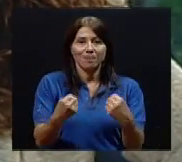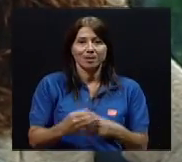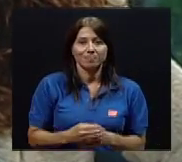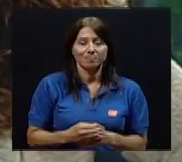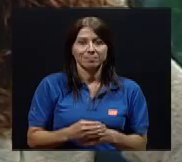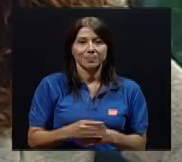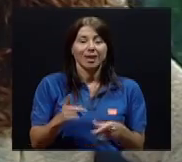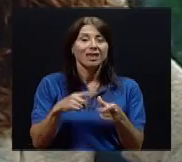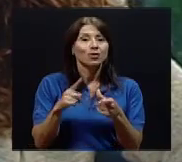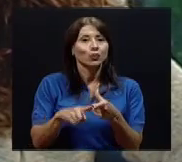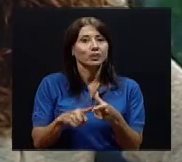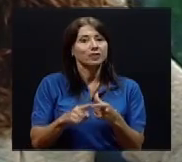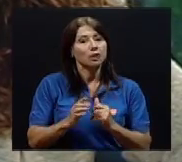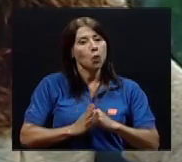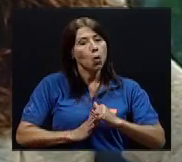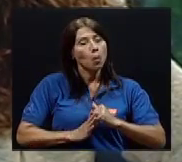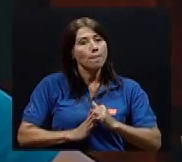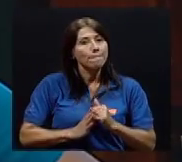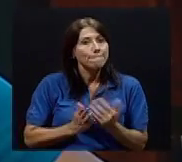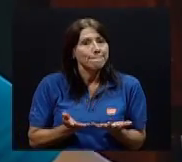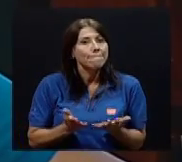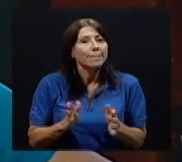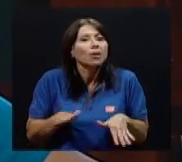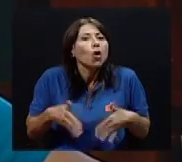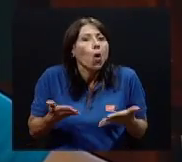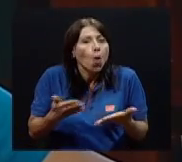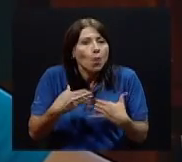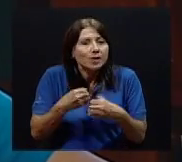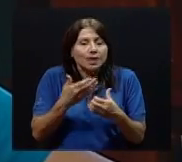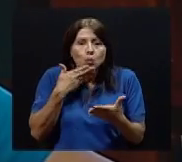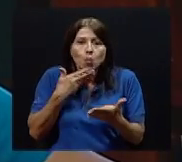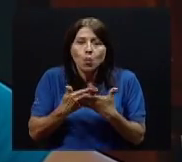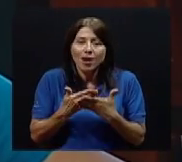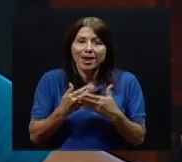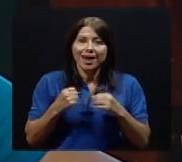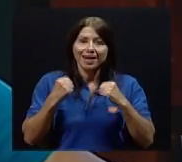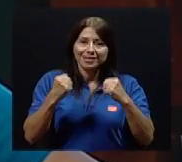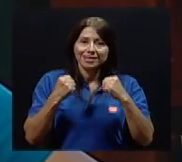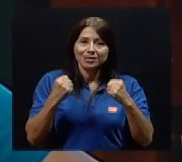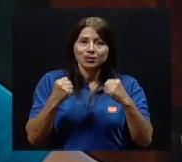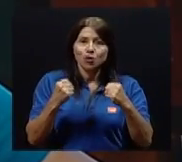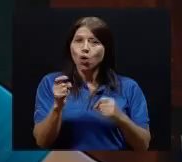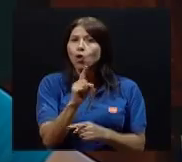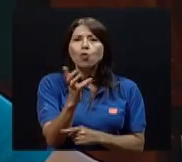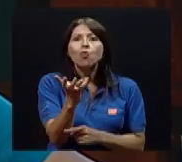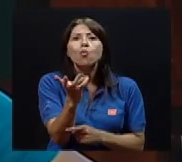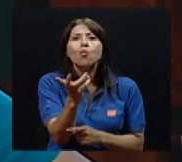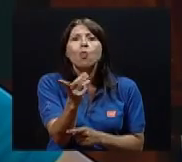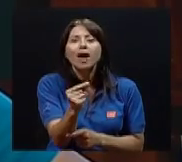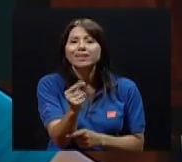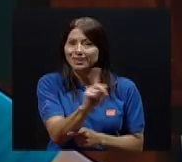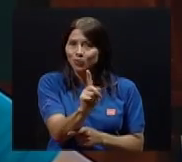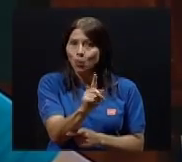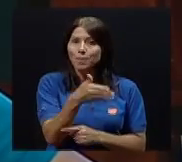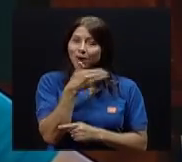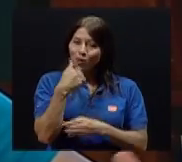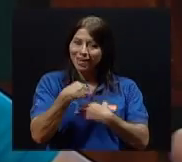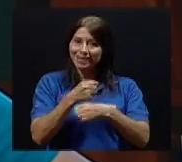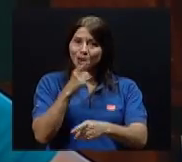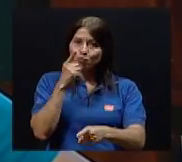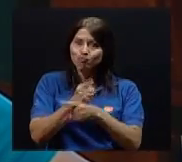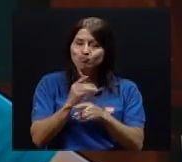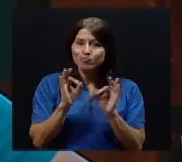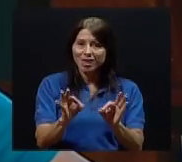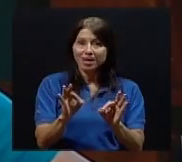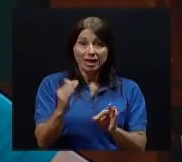¿cómo hacer un buen ejercicio? Por ejemplo, no cuántas abdominales hago, sino que si sé hacer un abdominal, que si sé trotar,